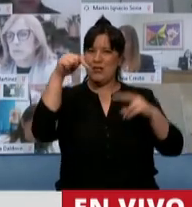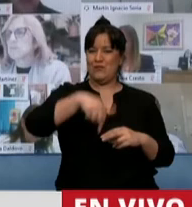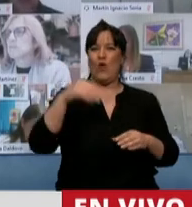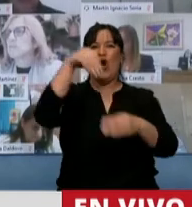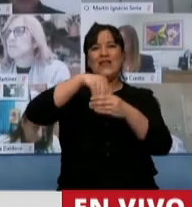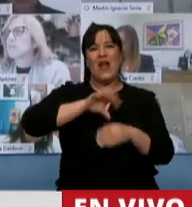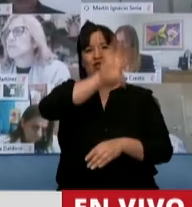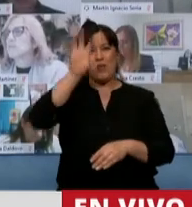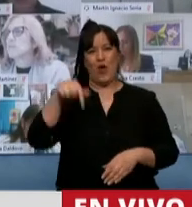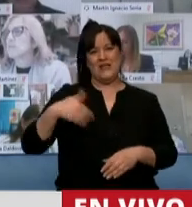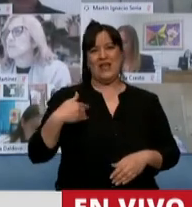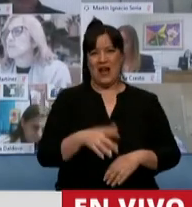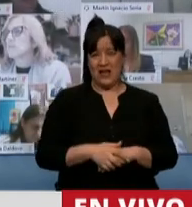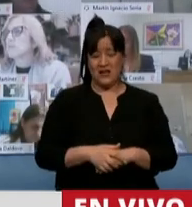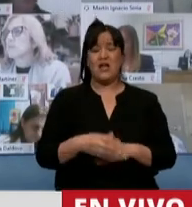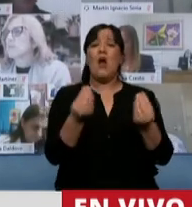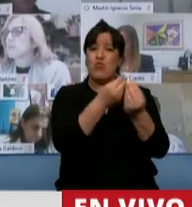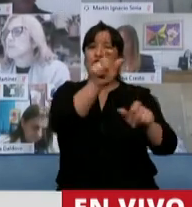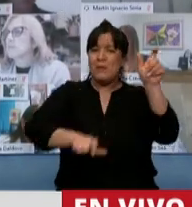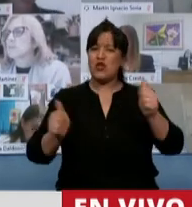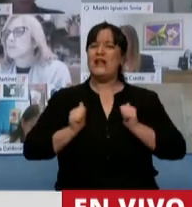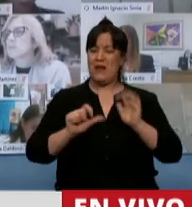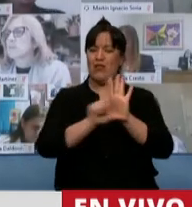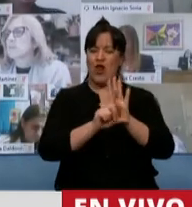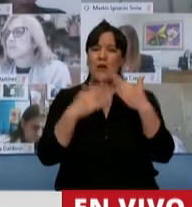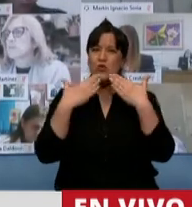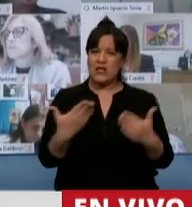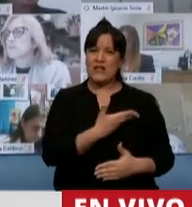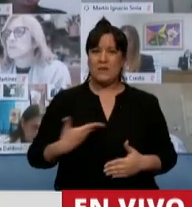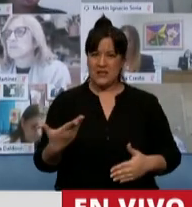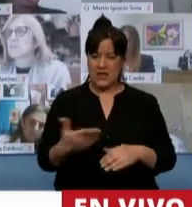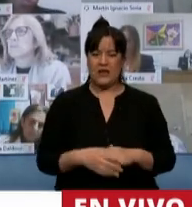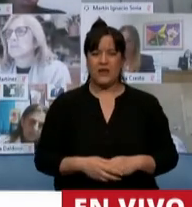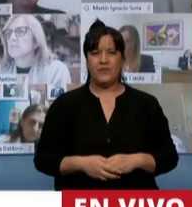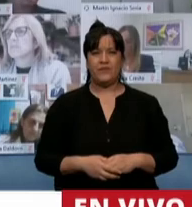lo que están esperando miles y miles de argentinos y argentinas. Muchísimas gracias, señor presidente.